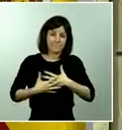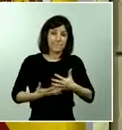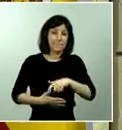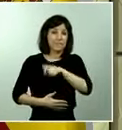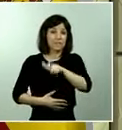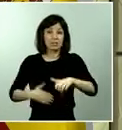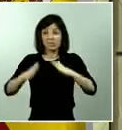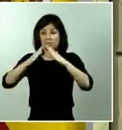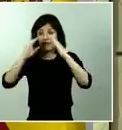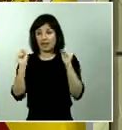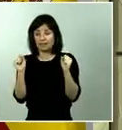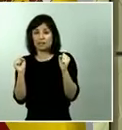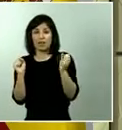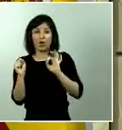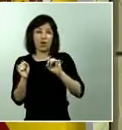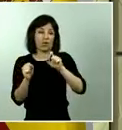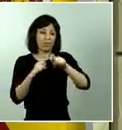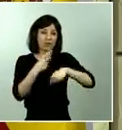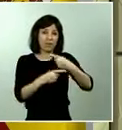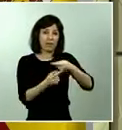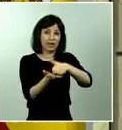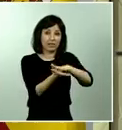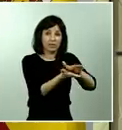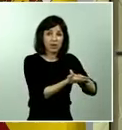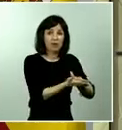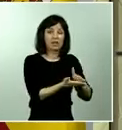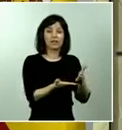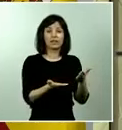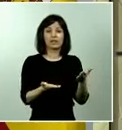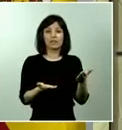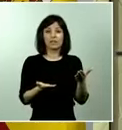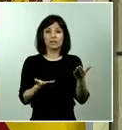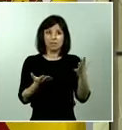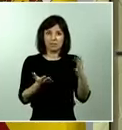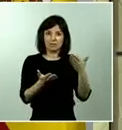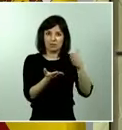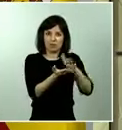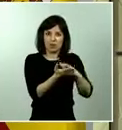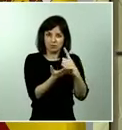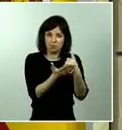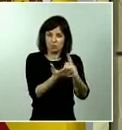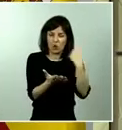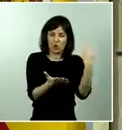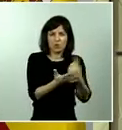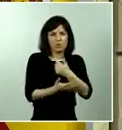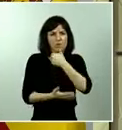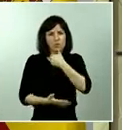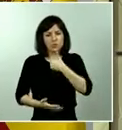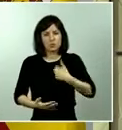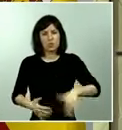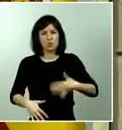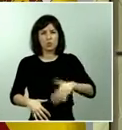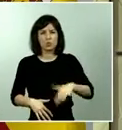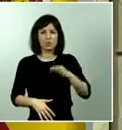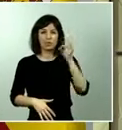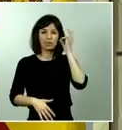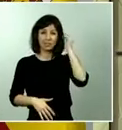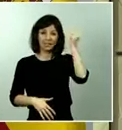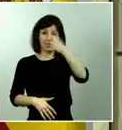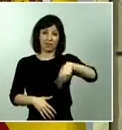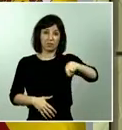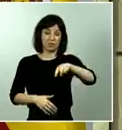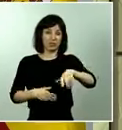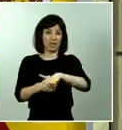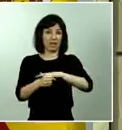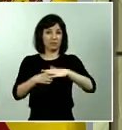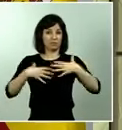familiares y lo han perdido, además, en la soledad. Los hombres y mujeres, como digo, que en el ámbito sanitario, el ámbito de las